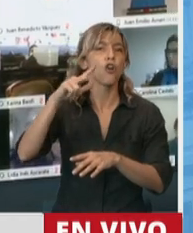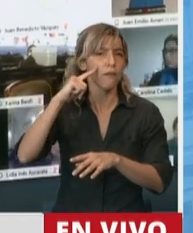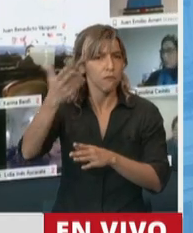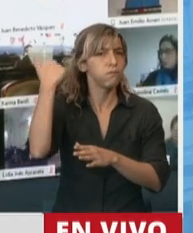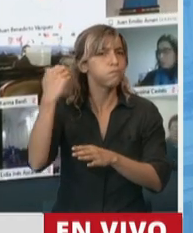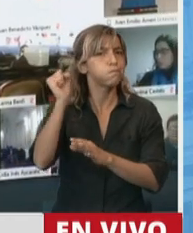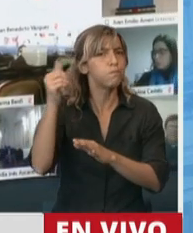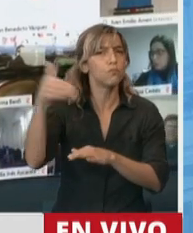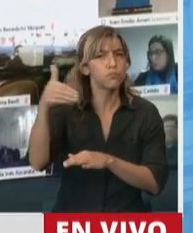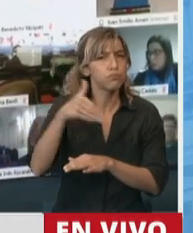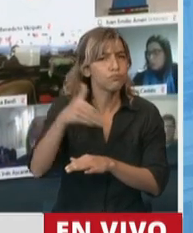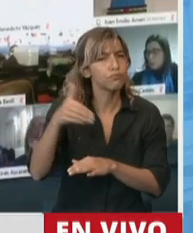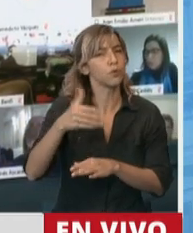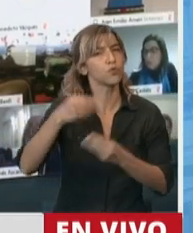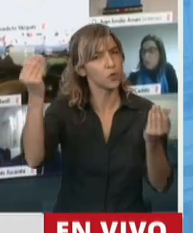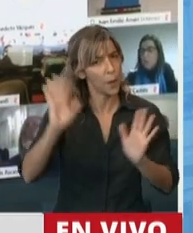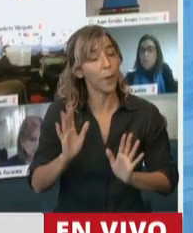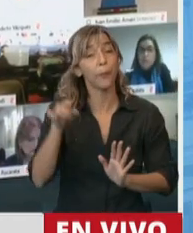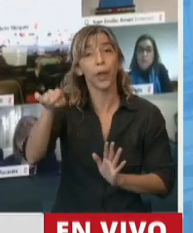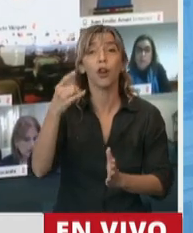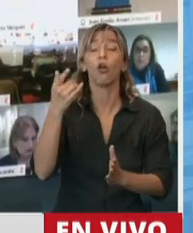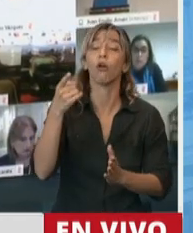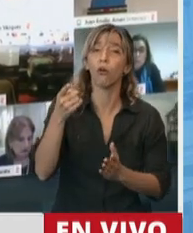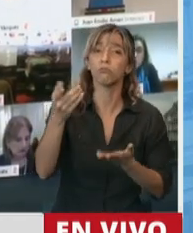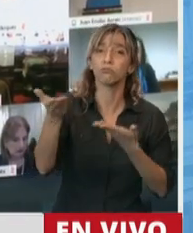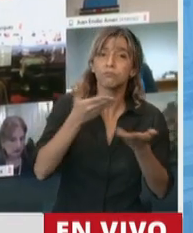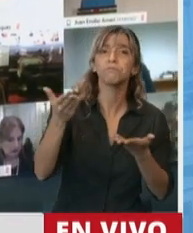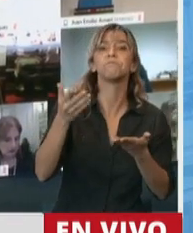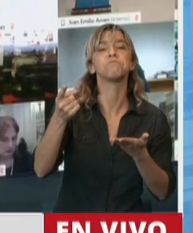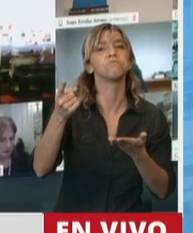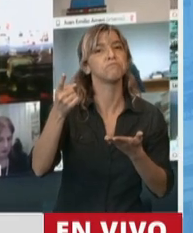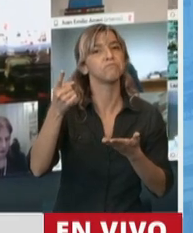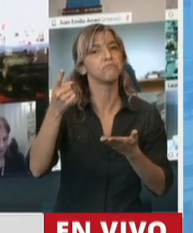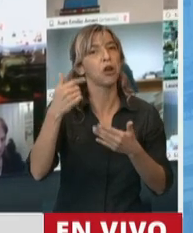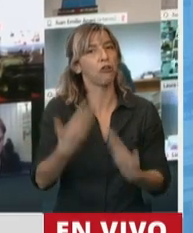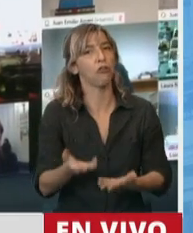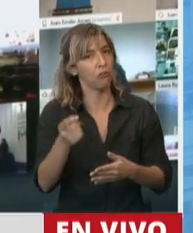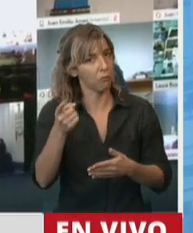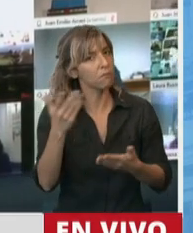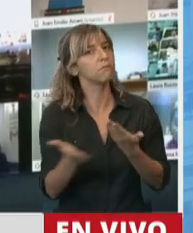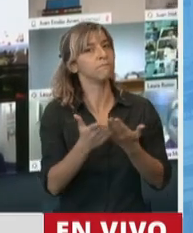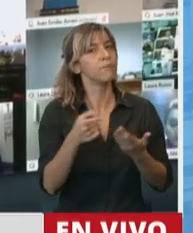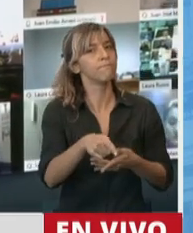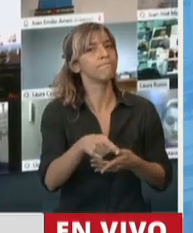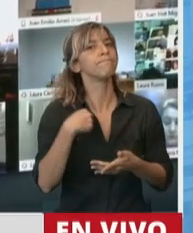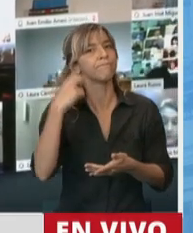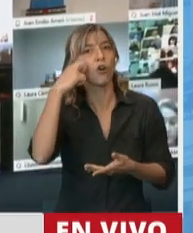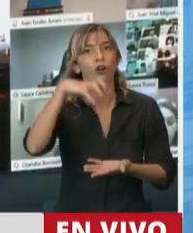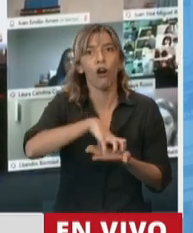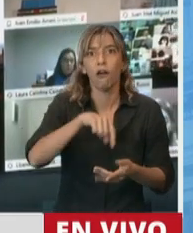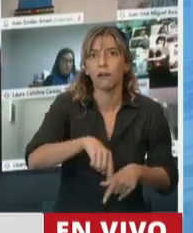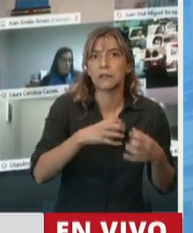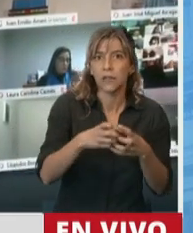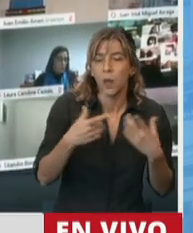pero también planteó claramente cuál era el objetivo del gobierno y dio su aval a entender la necesidad de esto.